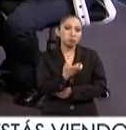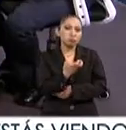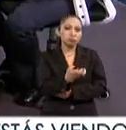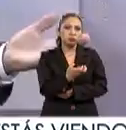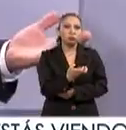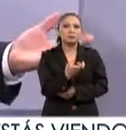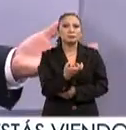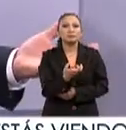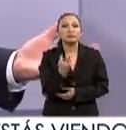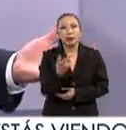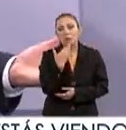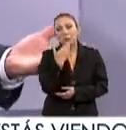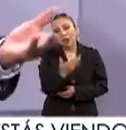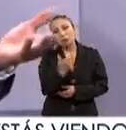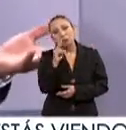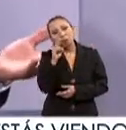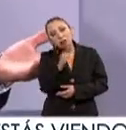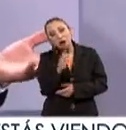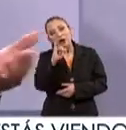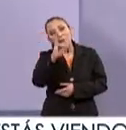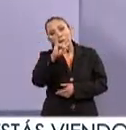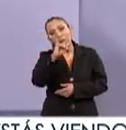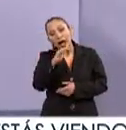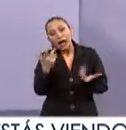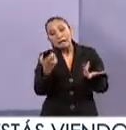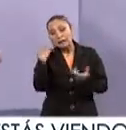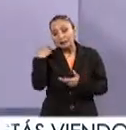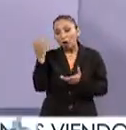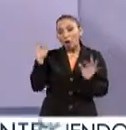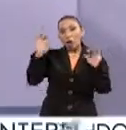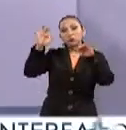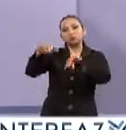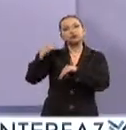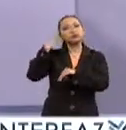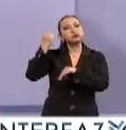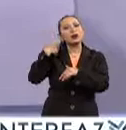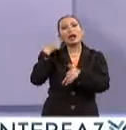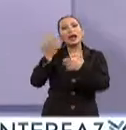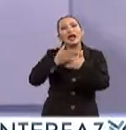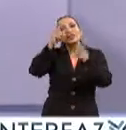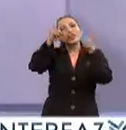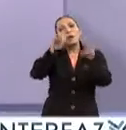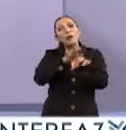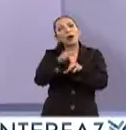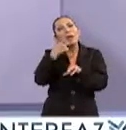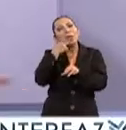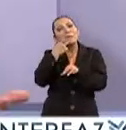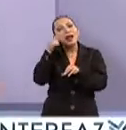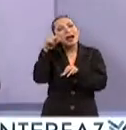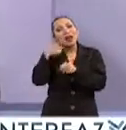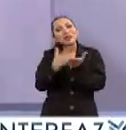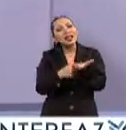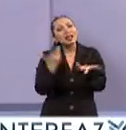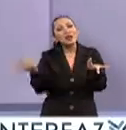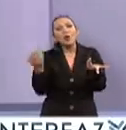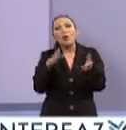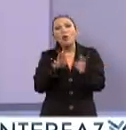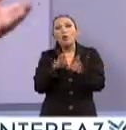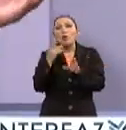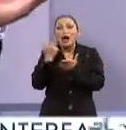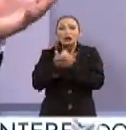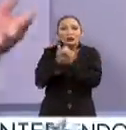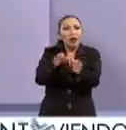pues, muy bien hacer el Instituto Politécnico Nacional este tipo de congresos. ¿Qué se va a ver en este tipo de congresos? ¿Cómo funcionan este tipo de